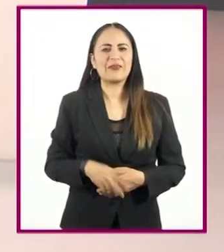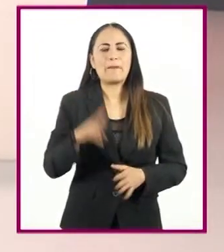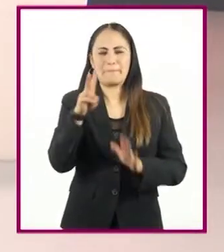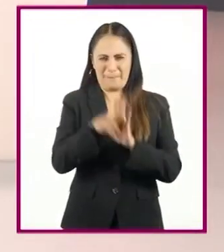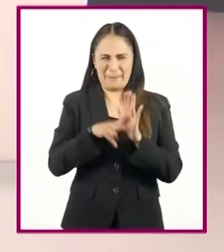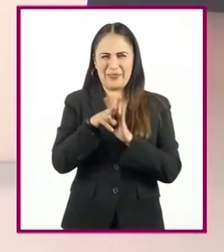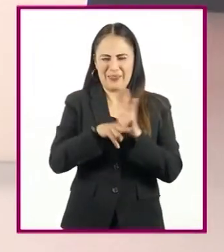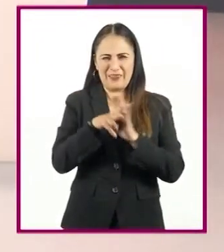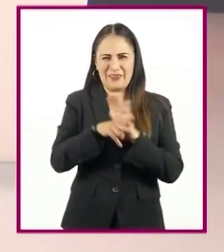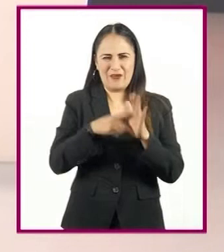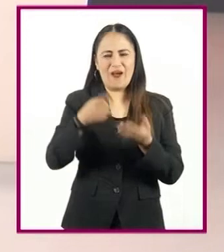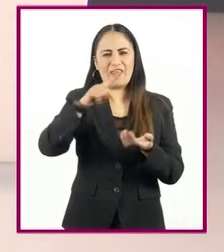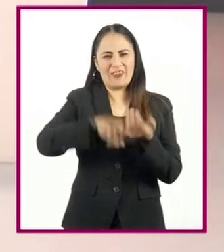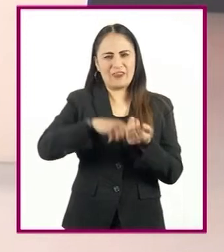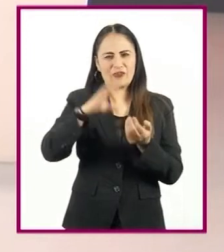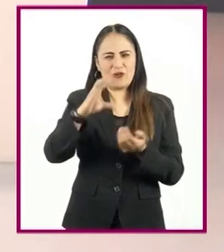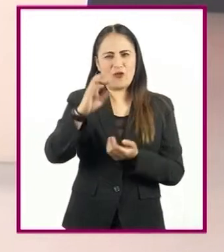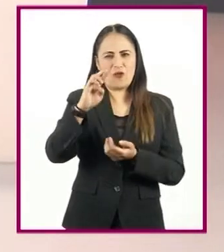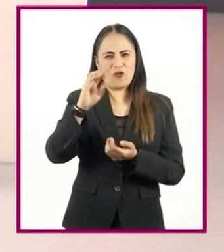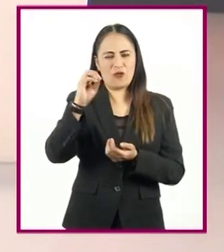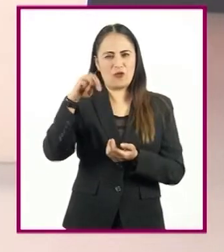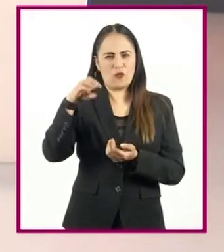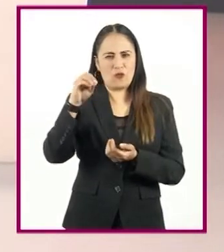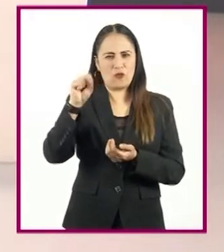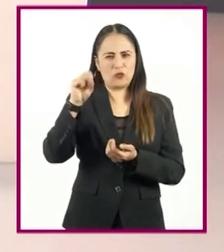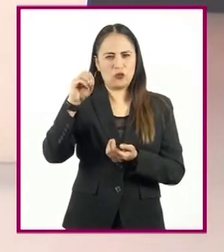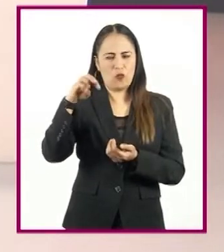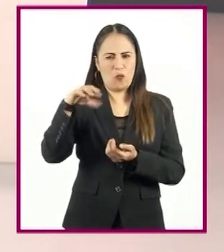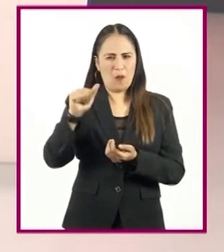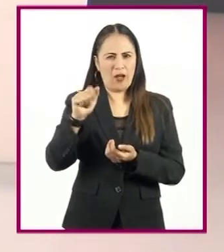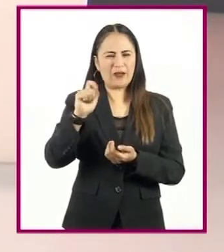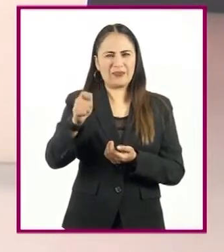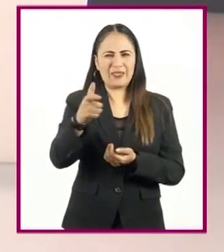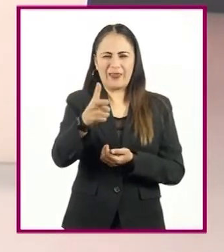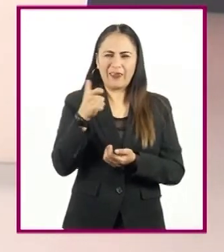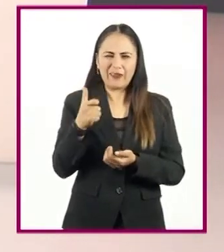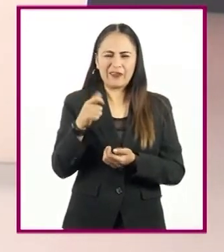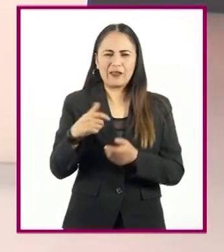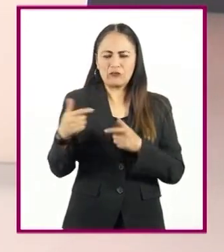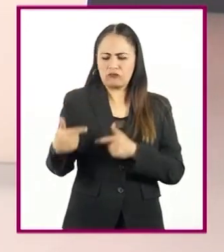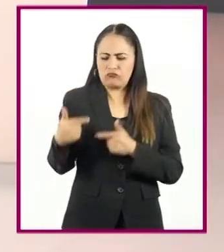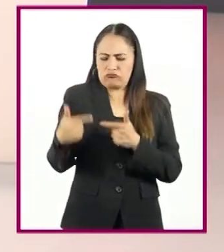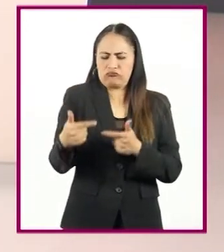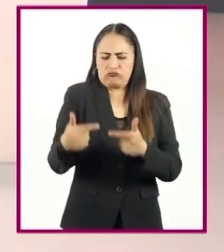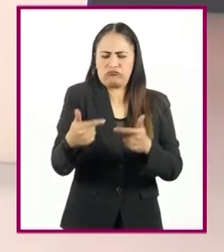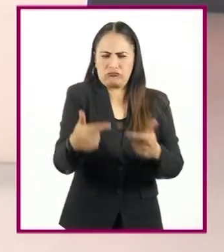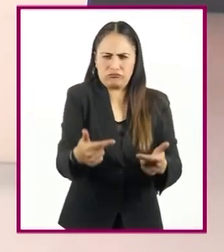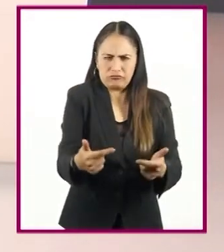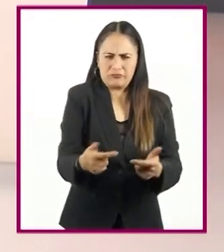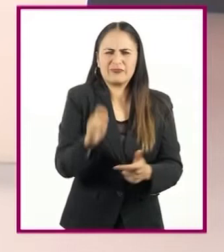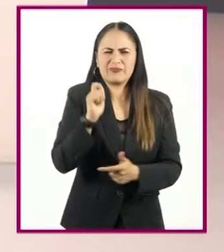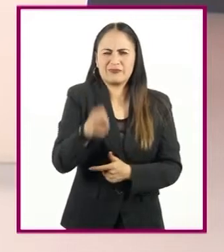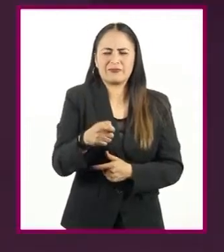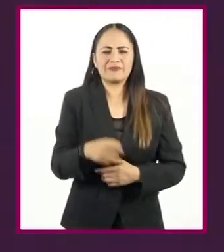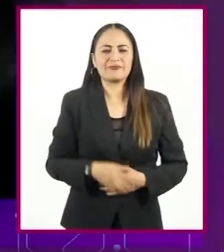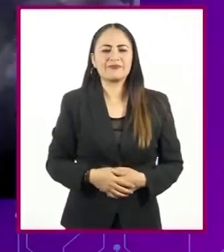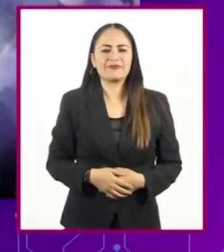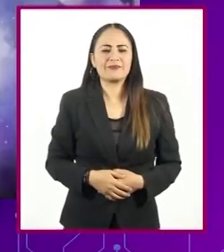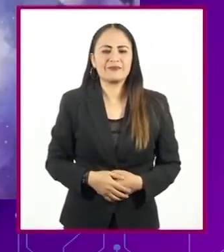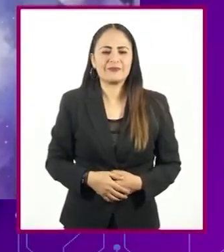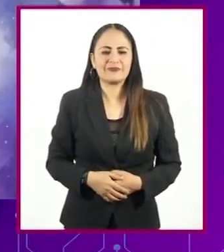donde el propio cromosoma explica el papel que cumplen en la transmisión de caracteres concernientes a la herencia biológica.